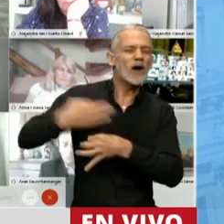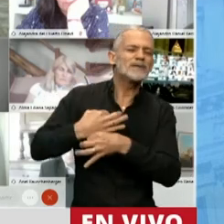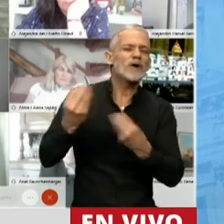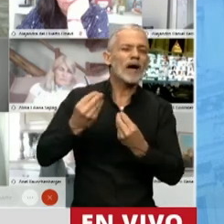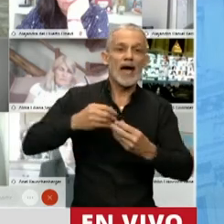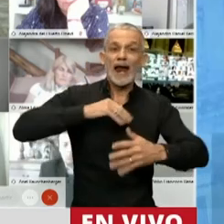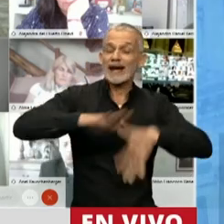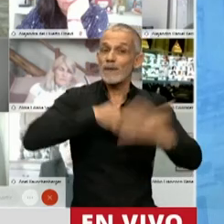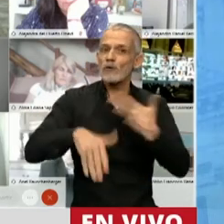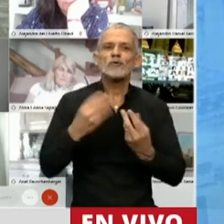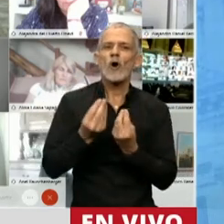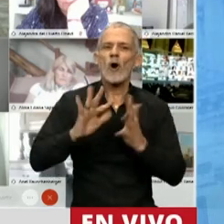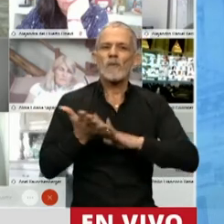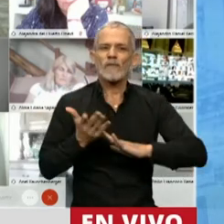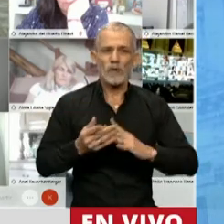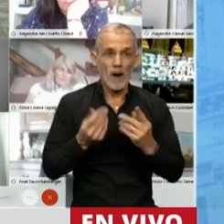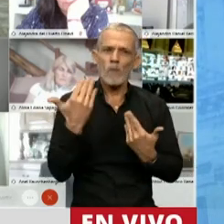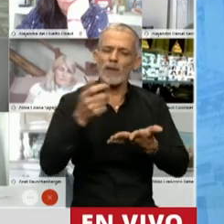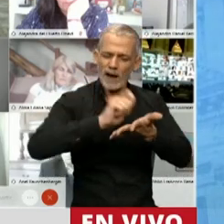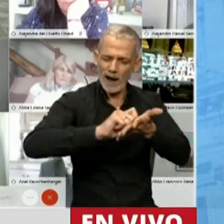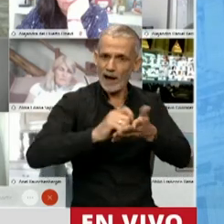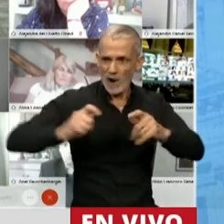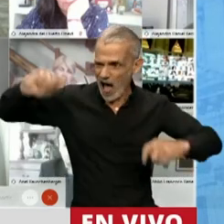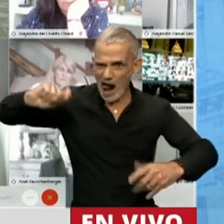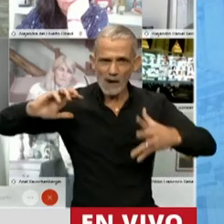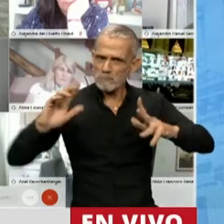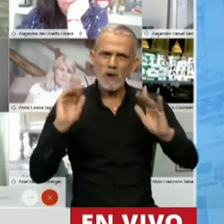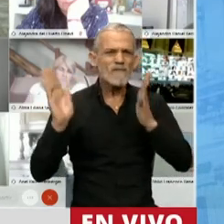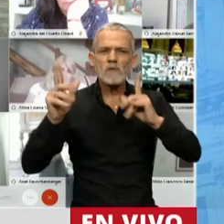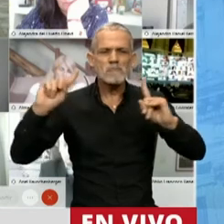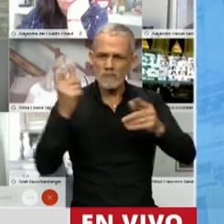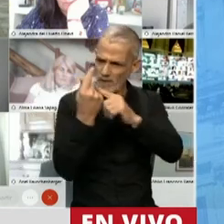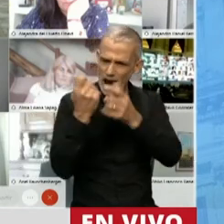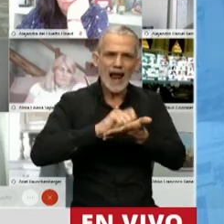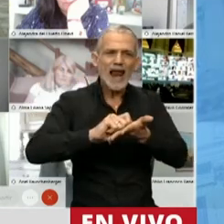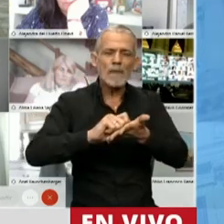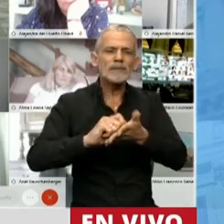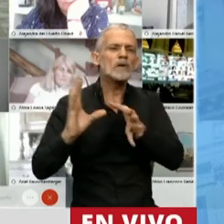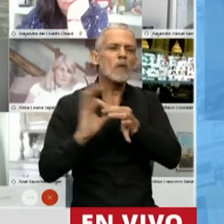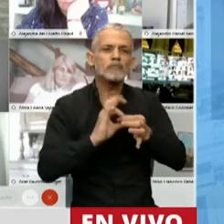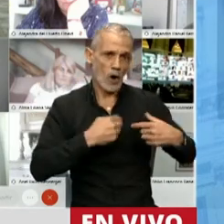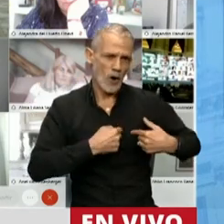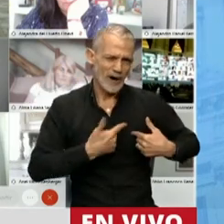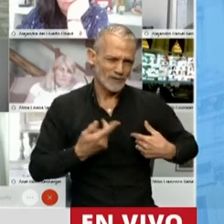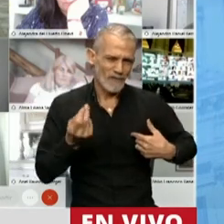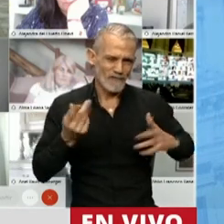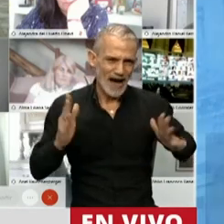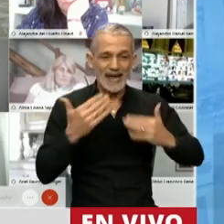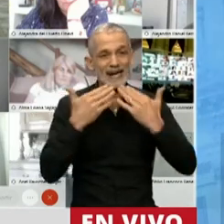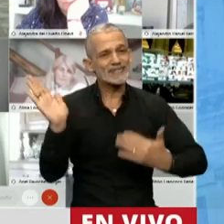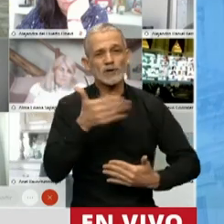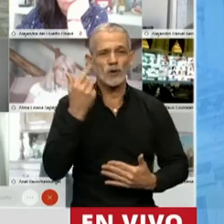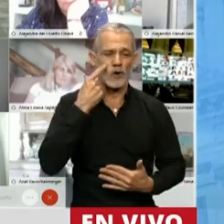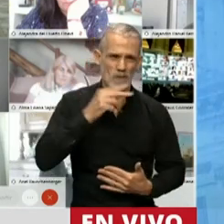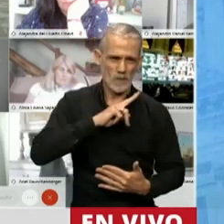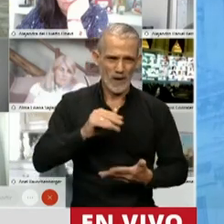revolución también puede hacerse con un lápiz, siempre que ese lápiz lo guíe al corazón. Muchas gracias a todos y a todas las